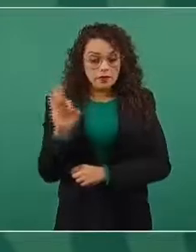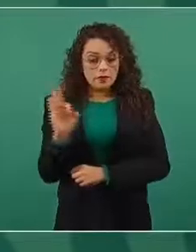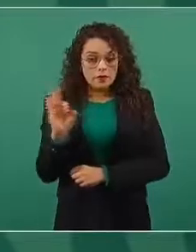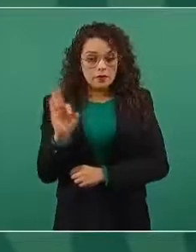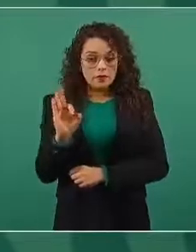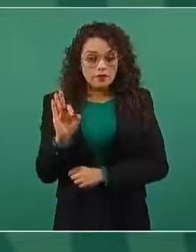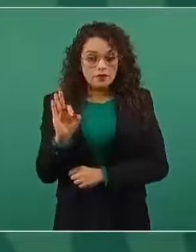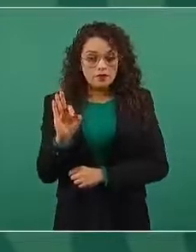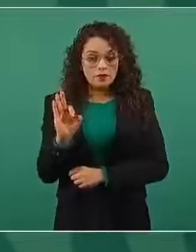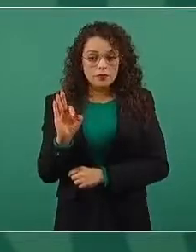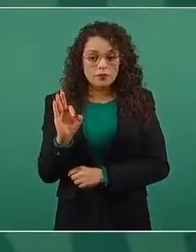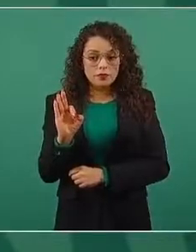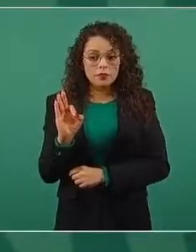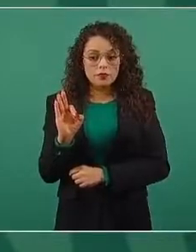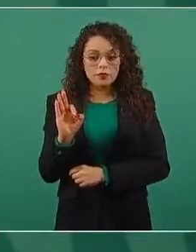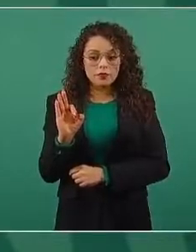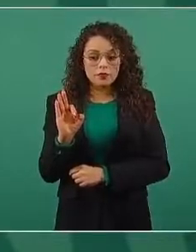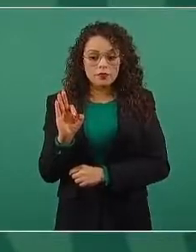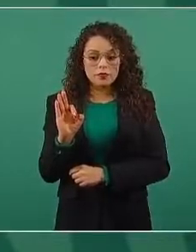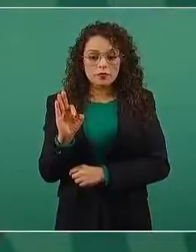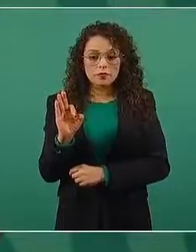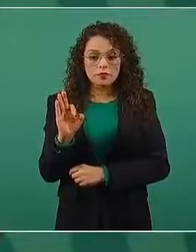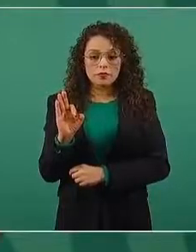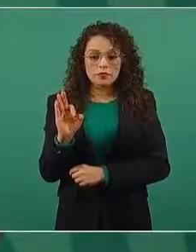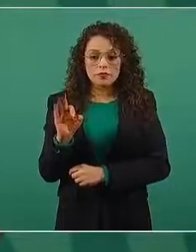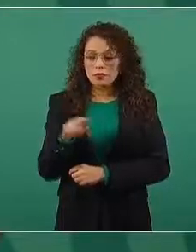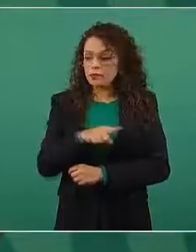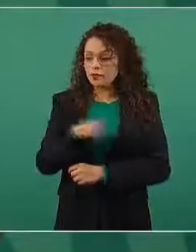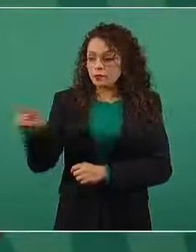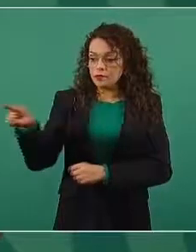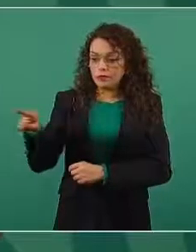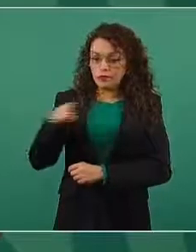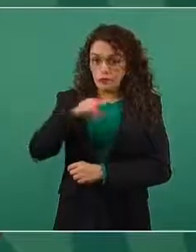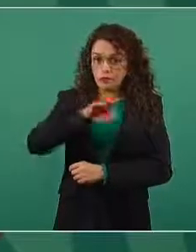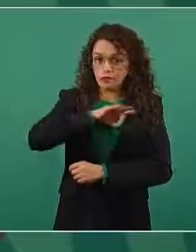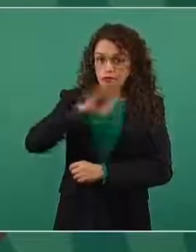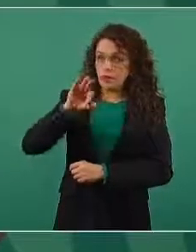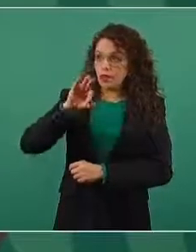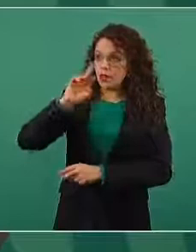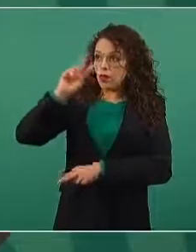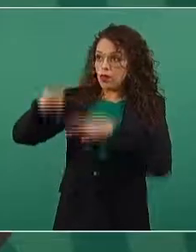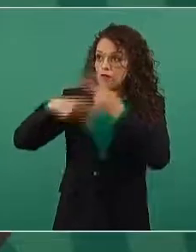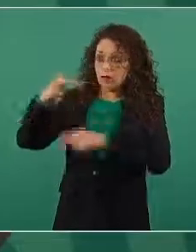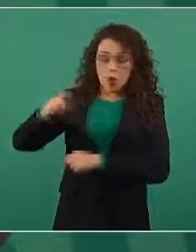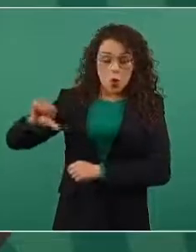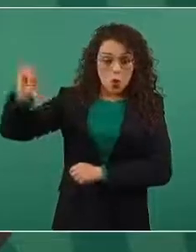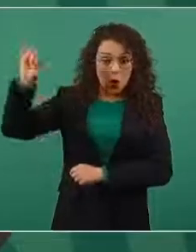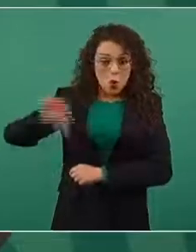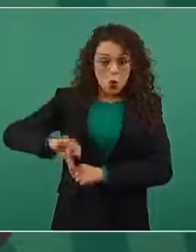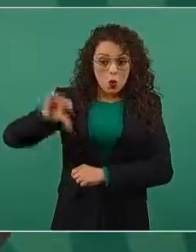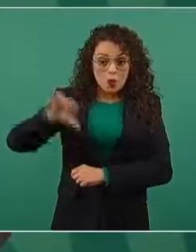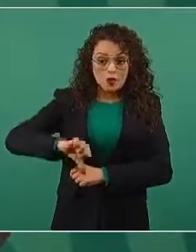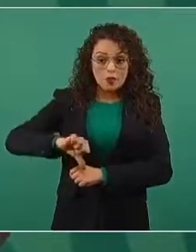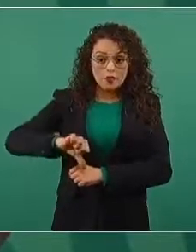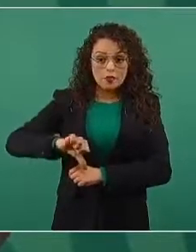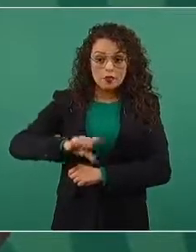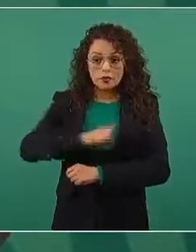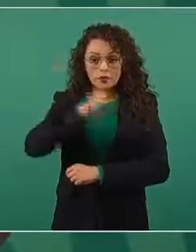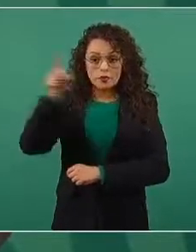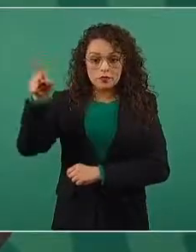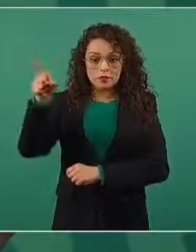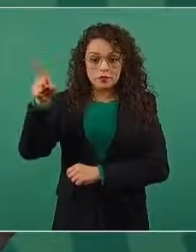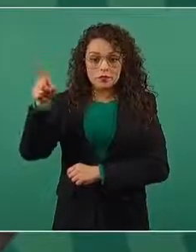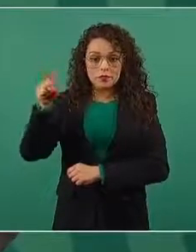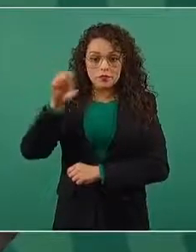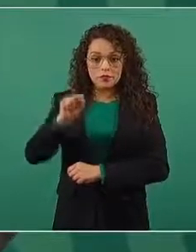condiciones de ir hoy mismo a la Secretaría del